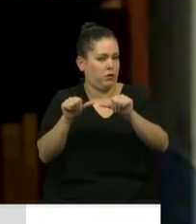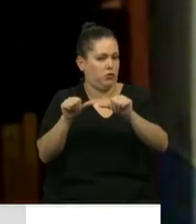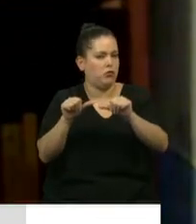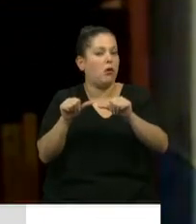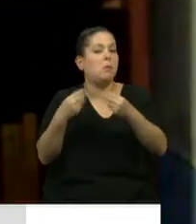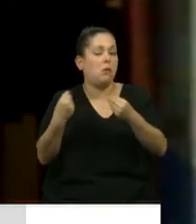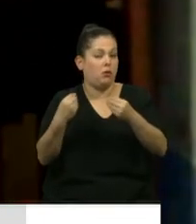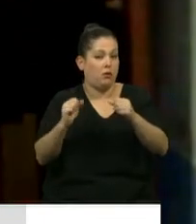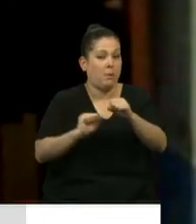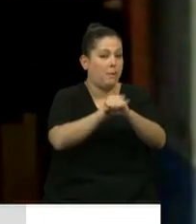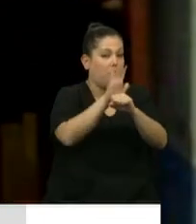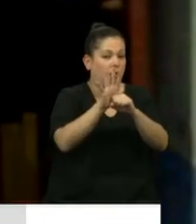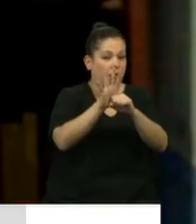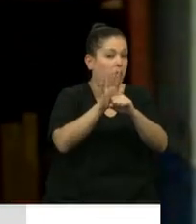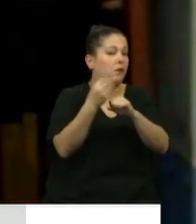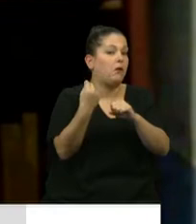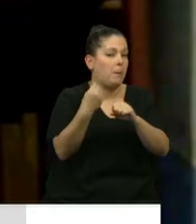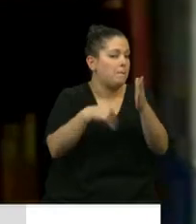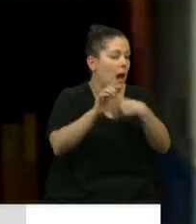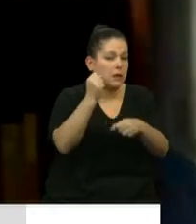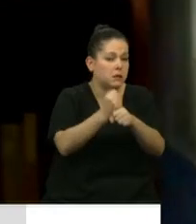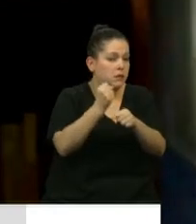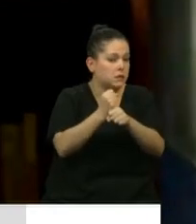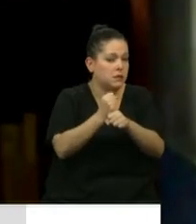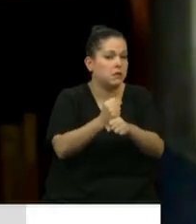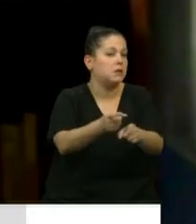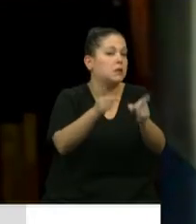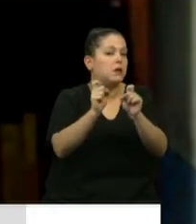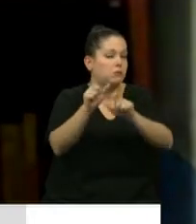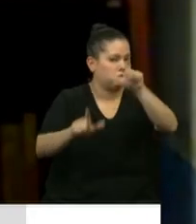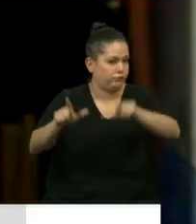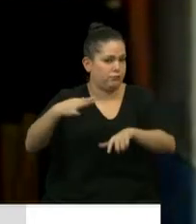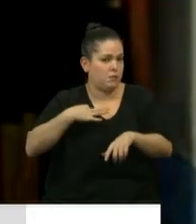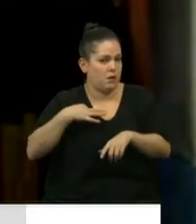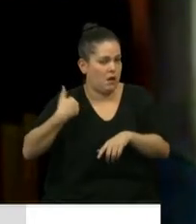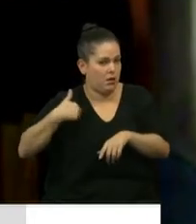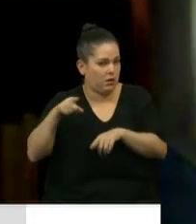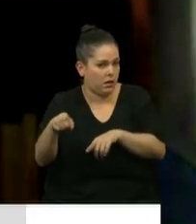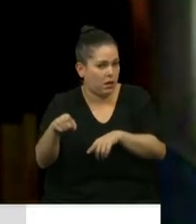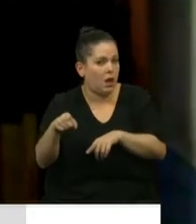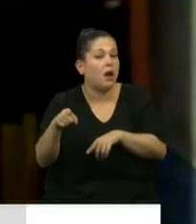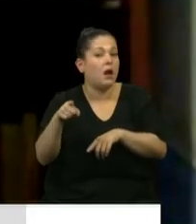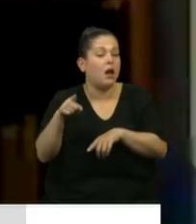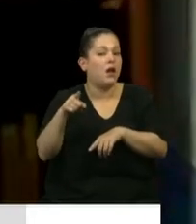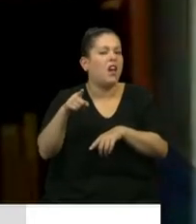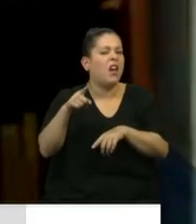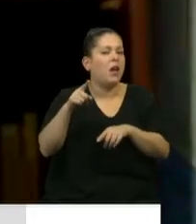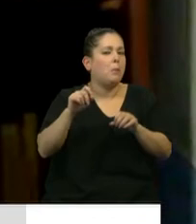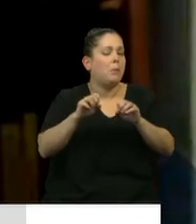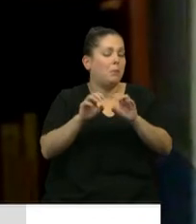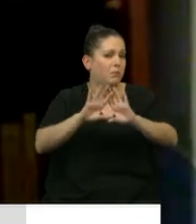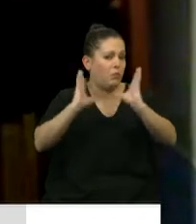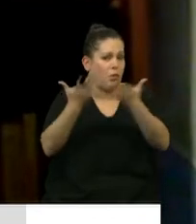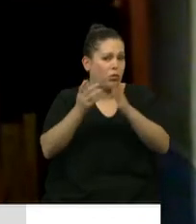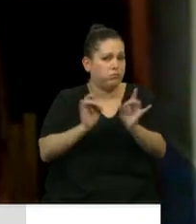la hicieron nuestros compatriotas. La épica de la pandemia, presidente, es la épica